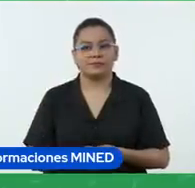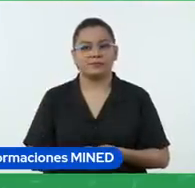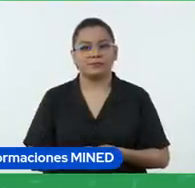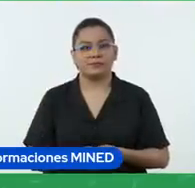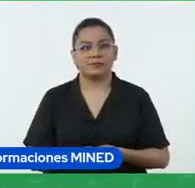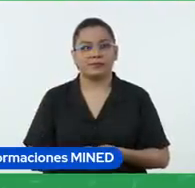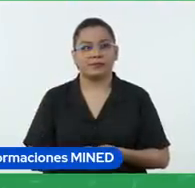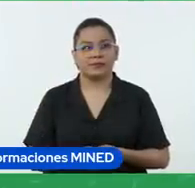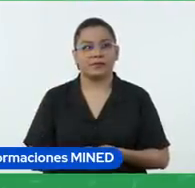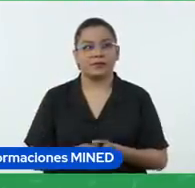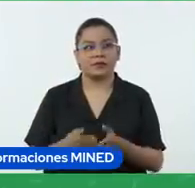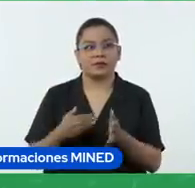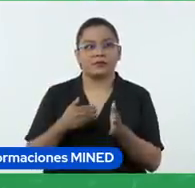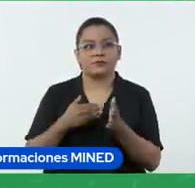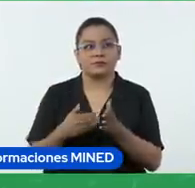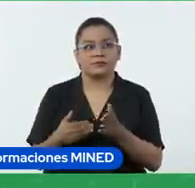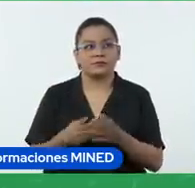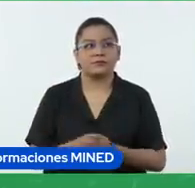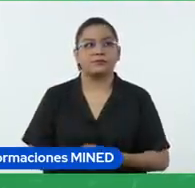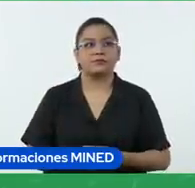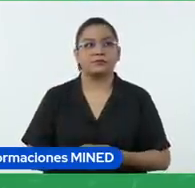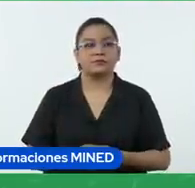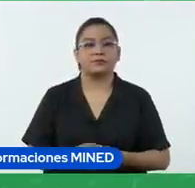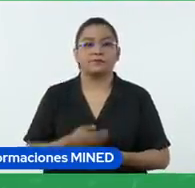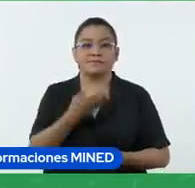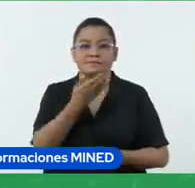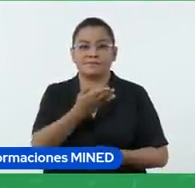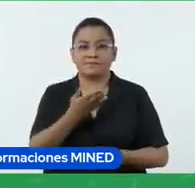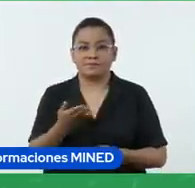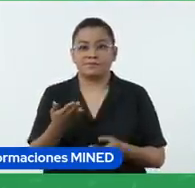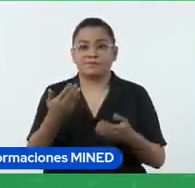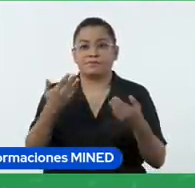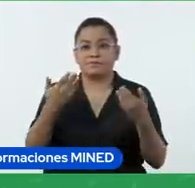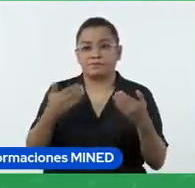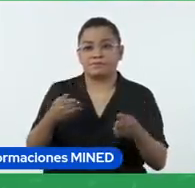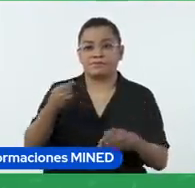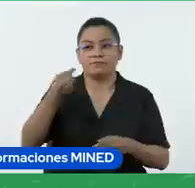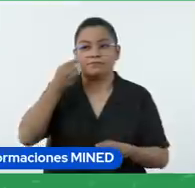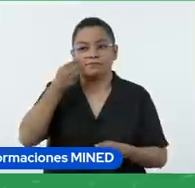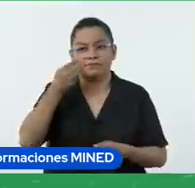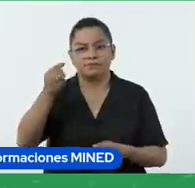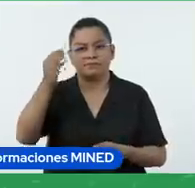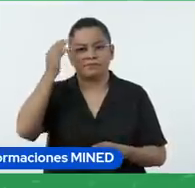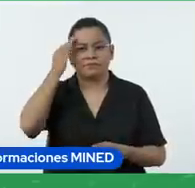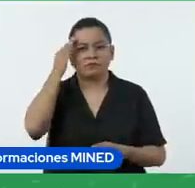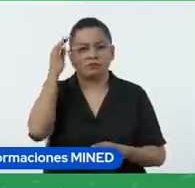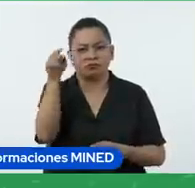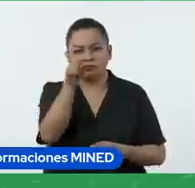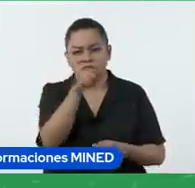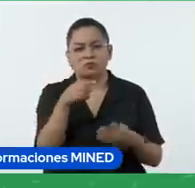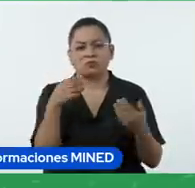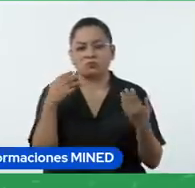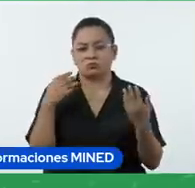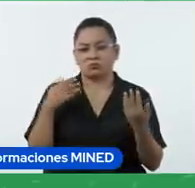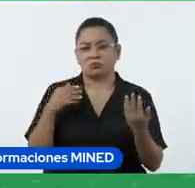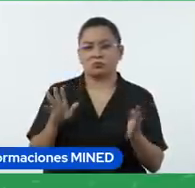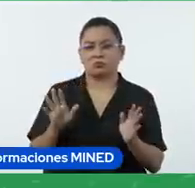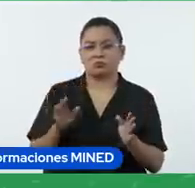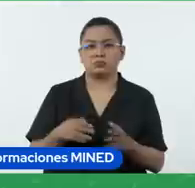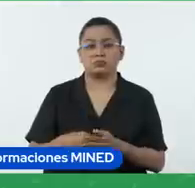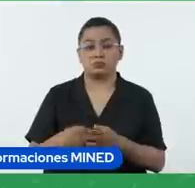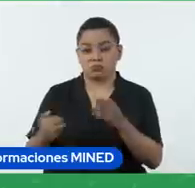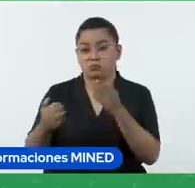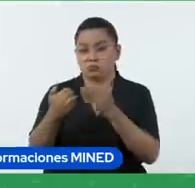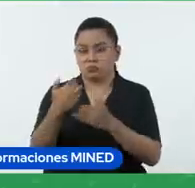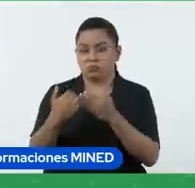Voy a comenzar aquí por una herramienta que hemos revisado, sé que es conocida por varias de ustedes, por lo que han ido comentando,